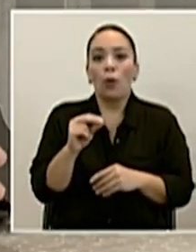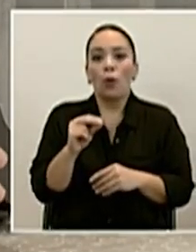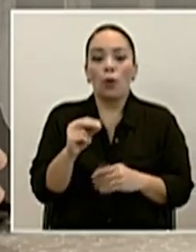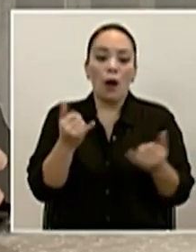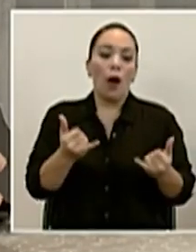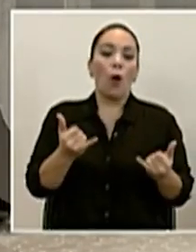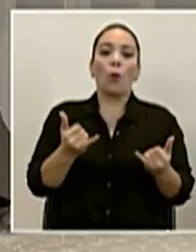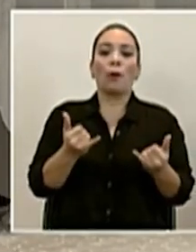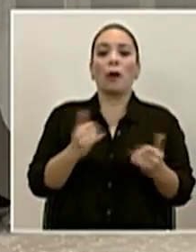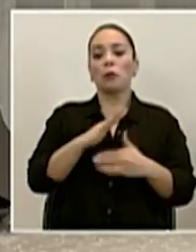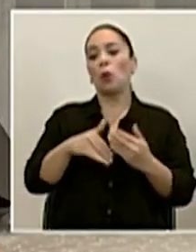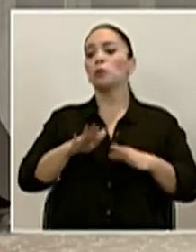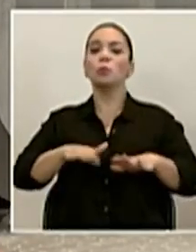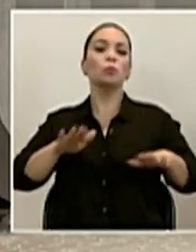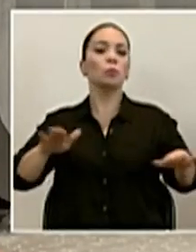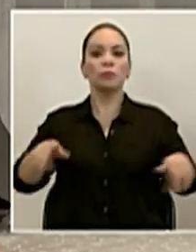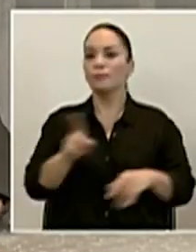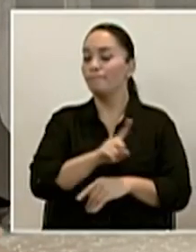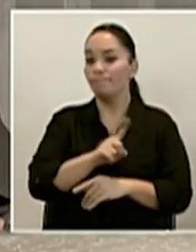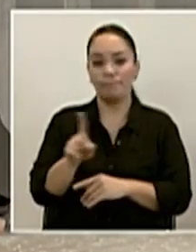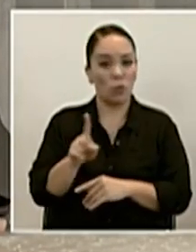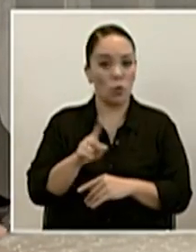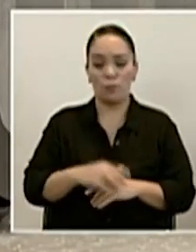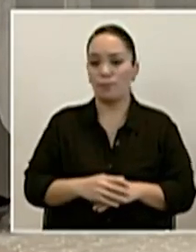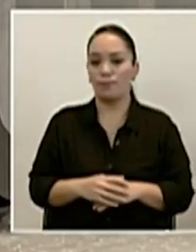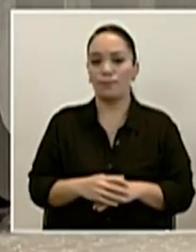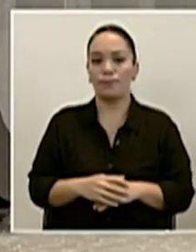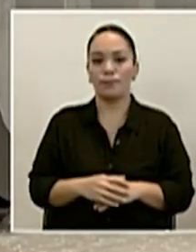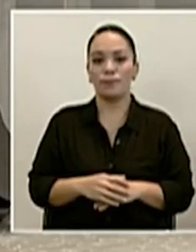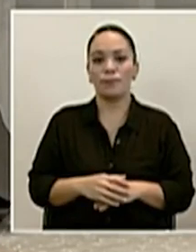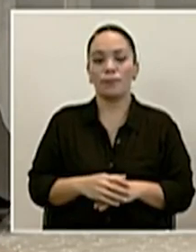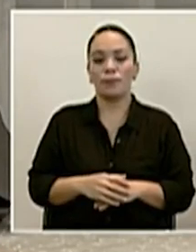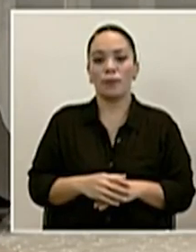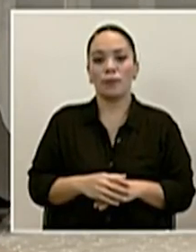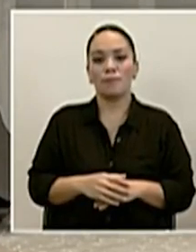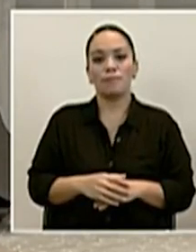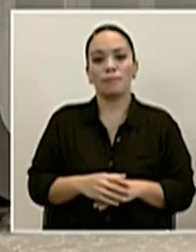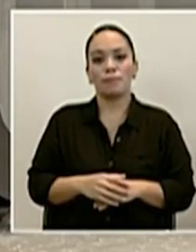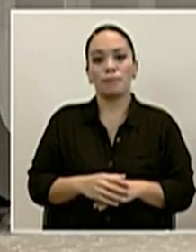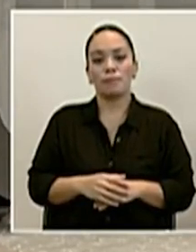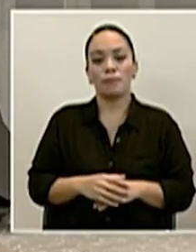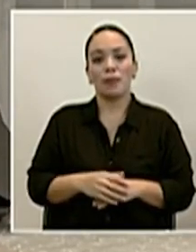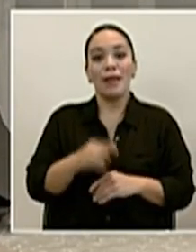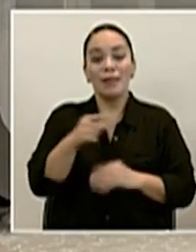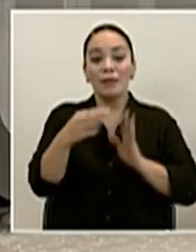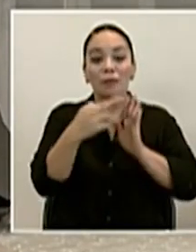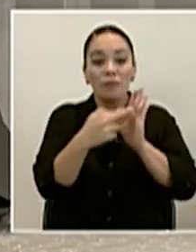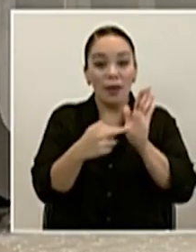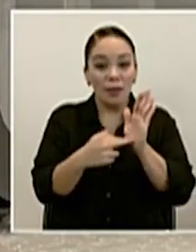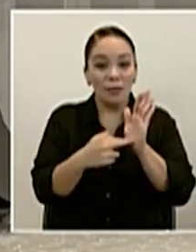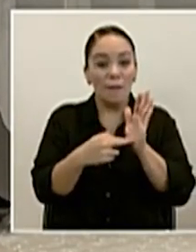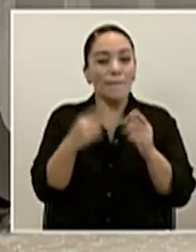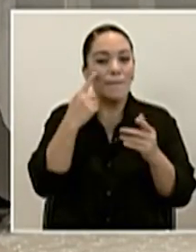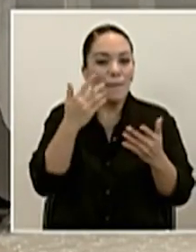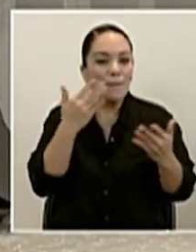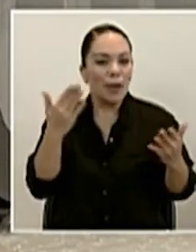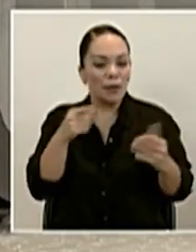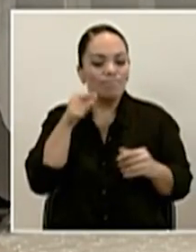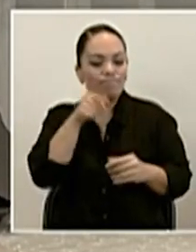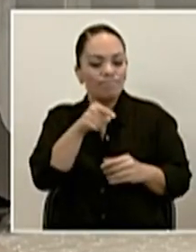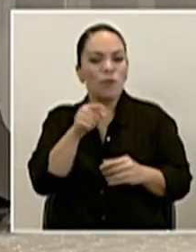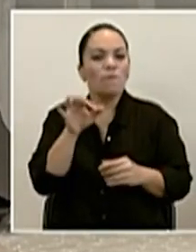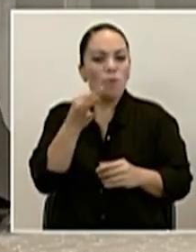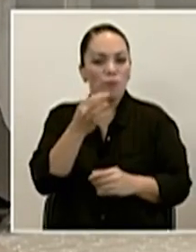todos nos relajamos y que estamos tranquilos. No. Es para de manera muy, muy disciplinada